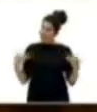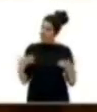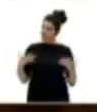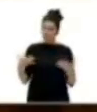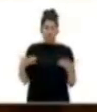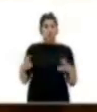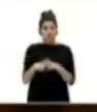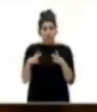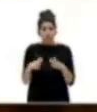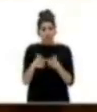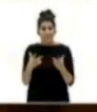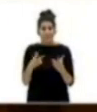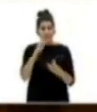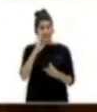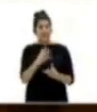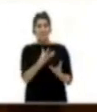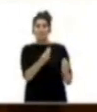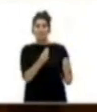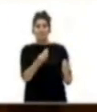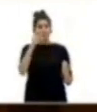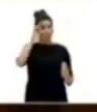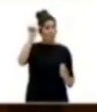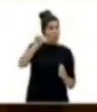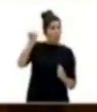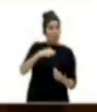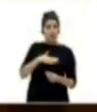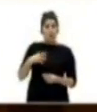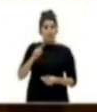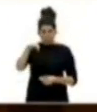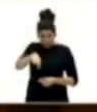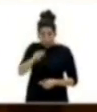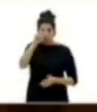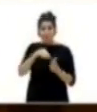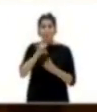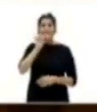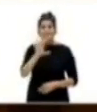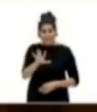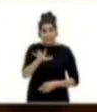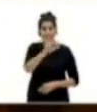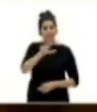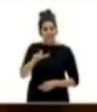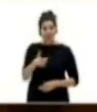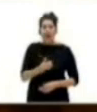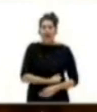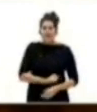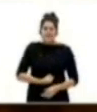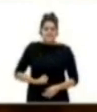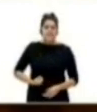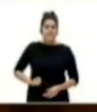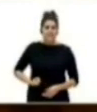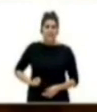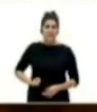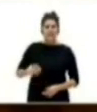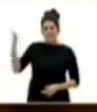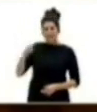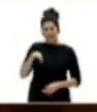Aunque a muchos no les gusta oírlo, hoy en Canarias, en el año 2015, hay gente que está pasando hambre. No podemos